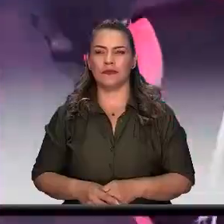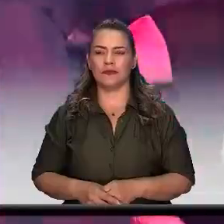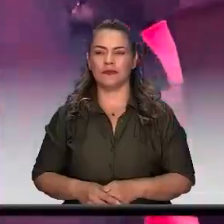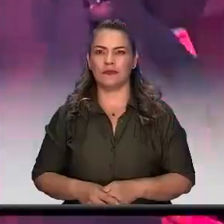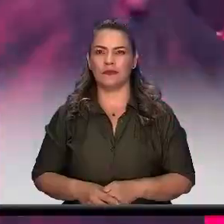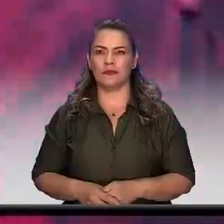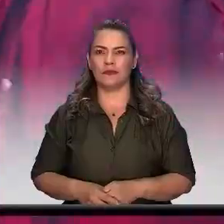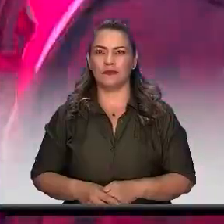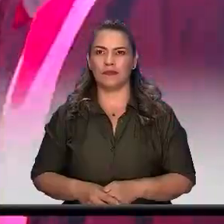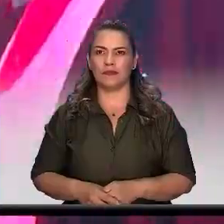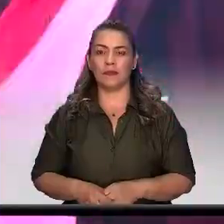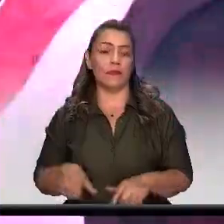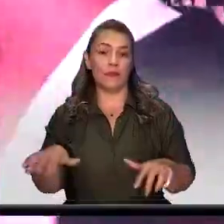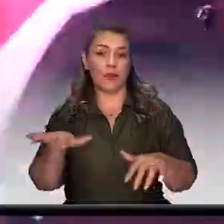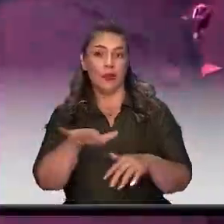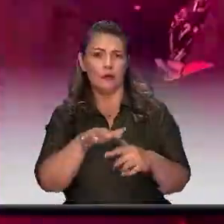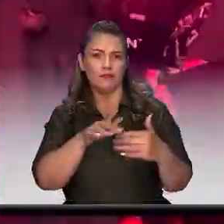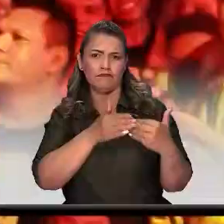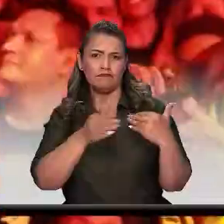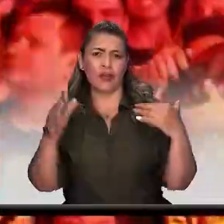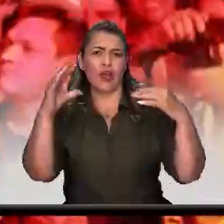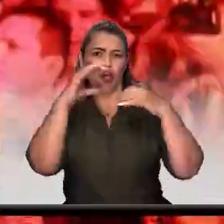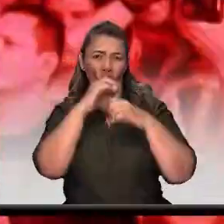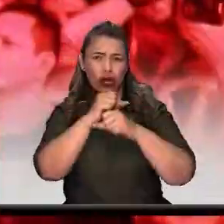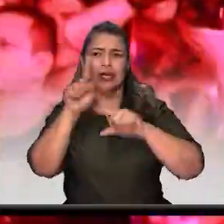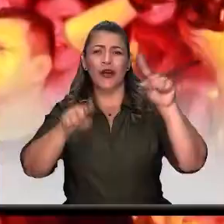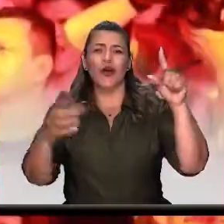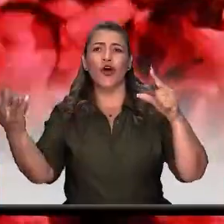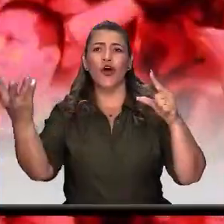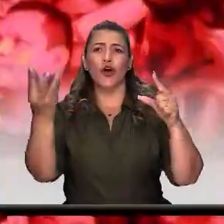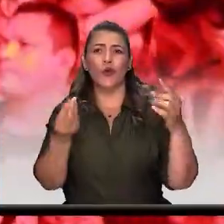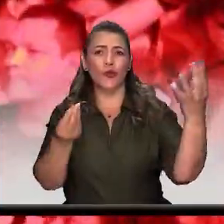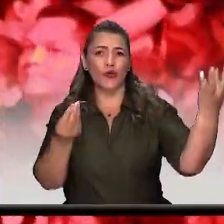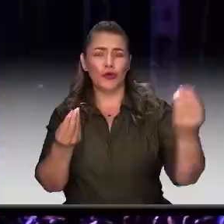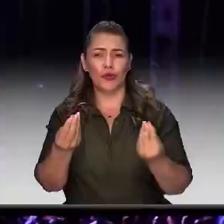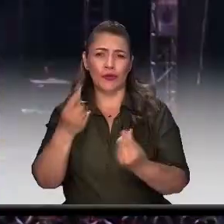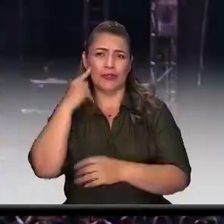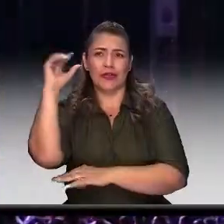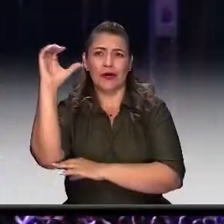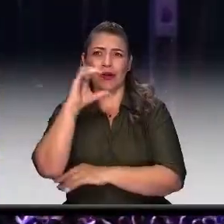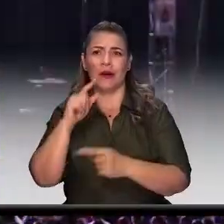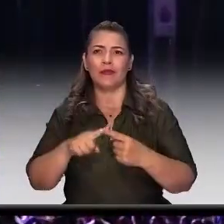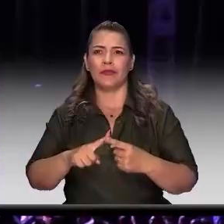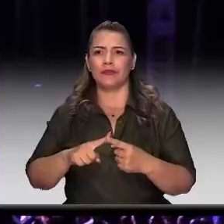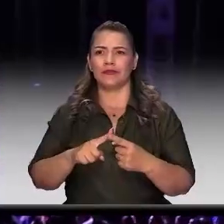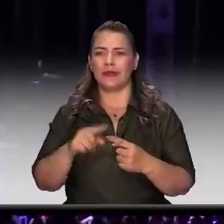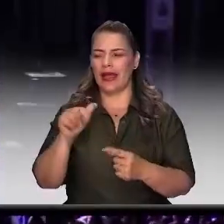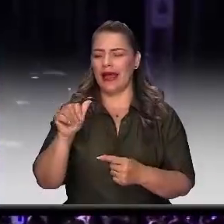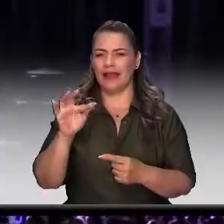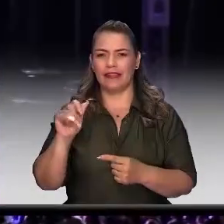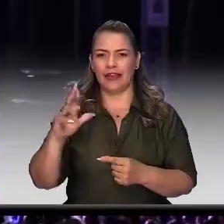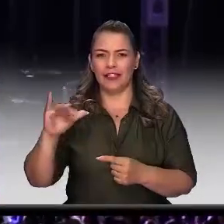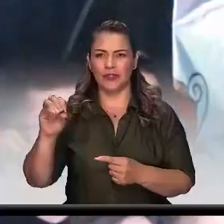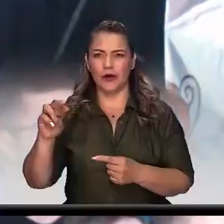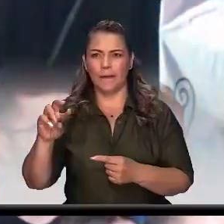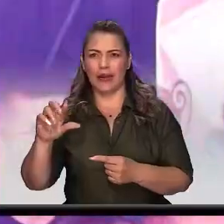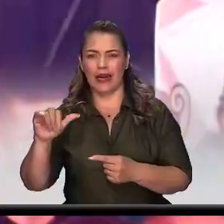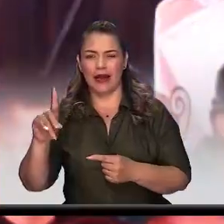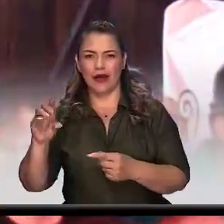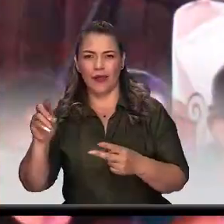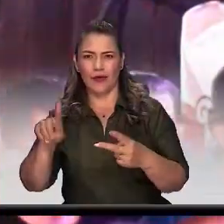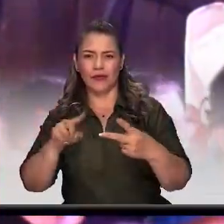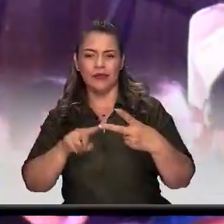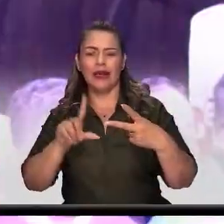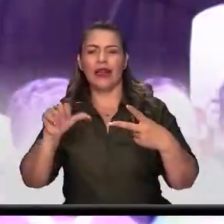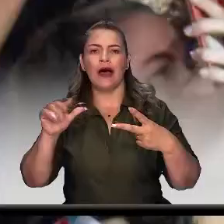Pero la noche también esperaba a bandas icónicas del país, a Terciopelados, La Toma y Pasa Bordo, quienes nos